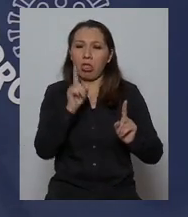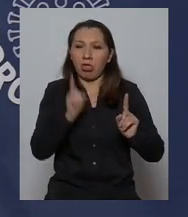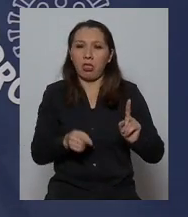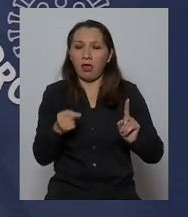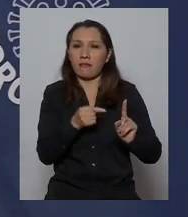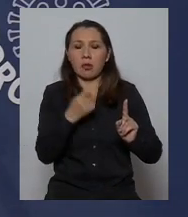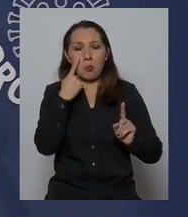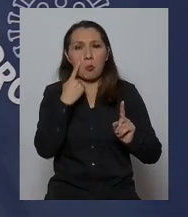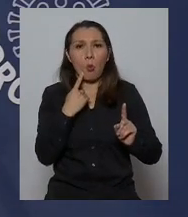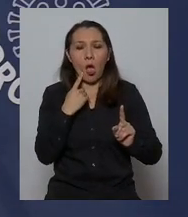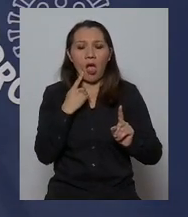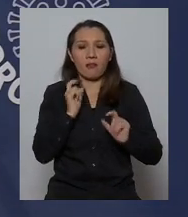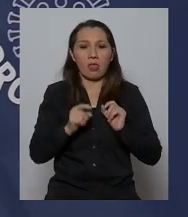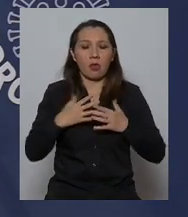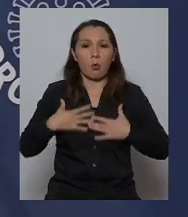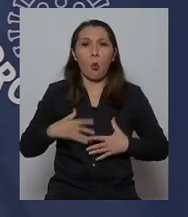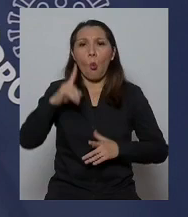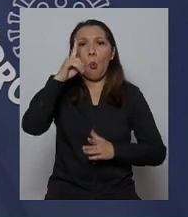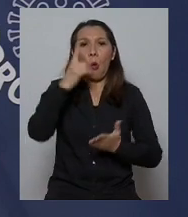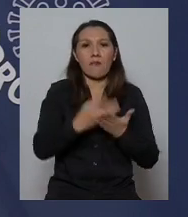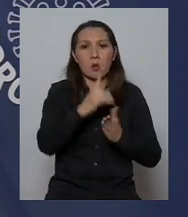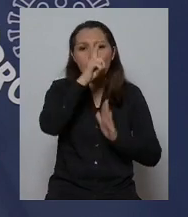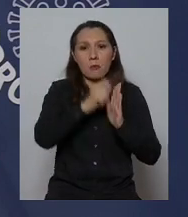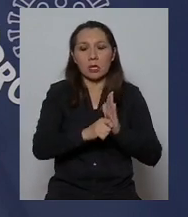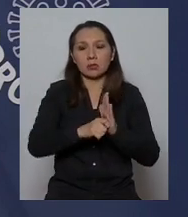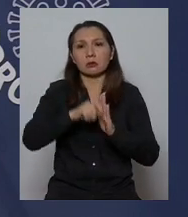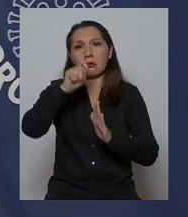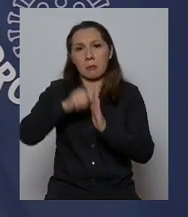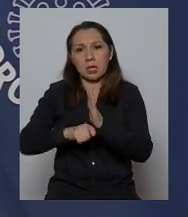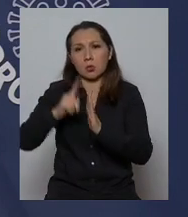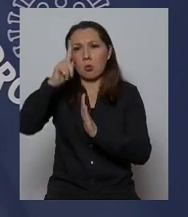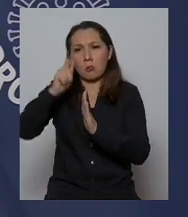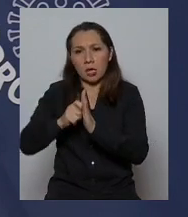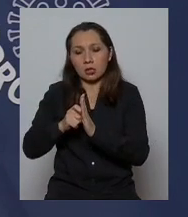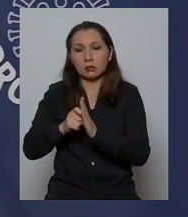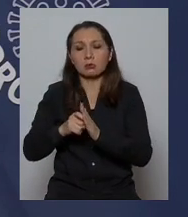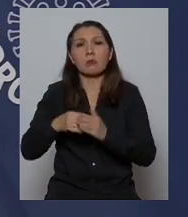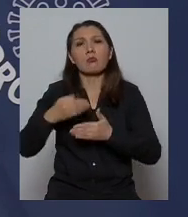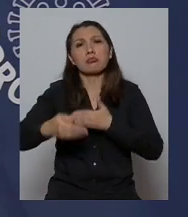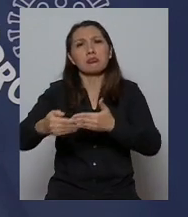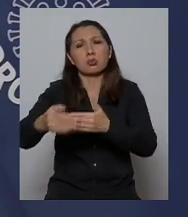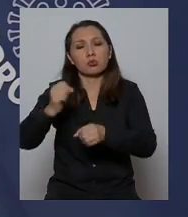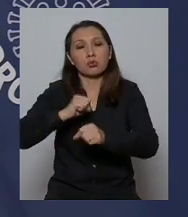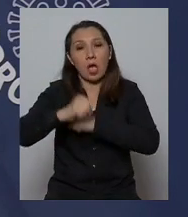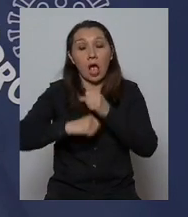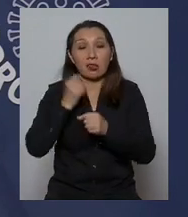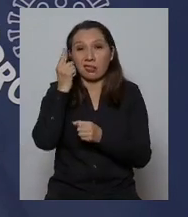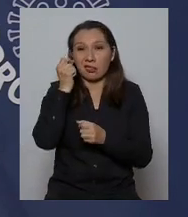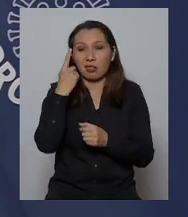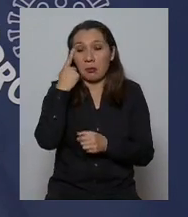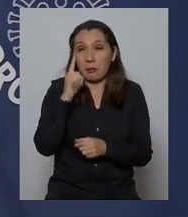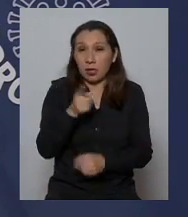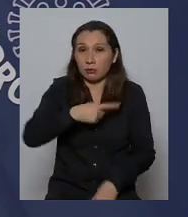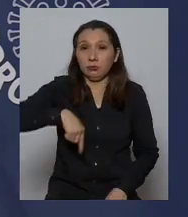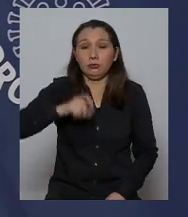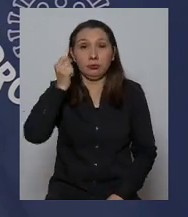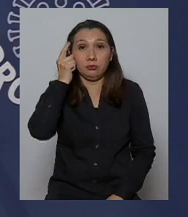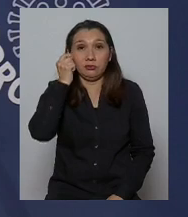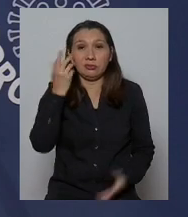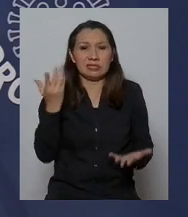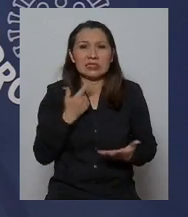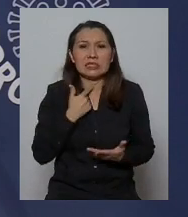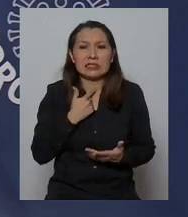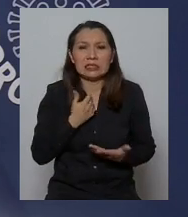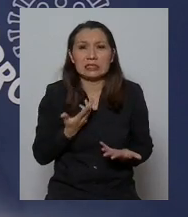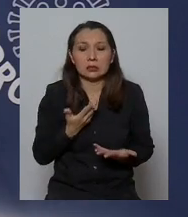testeo inmunológico una vez al mes durante n años se entiende pero lo que nos interesa es